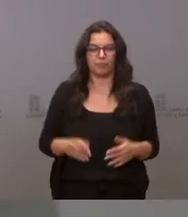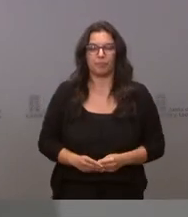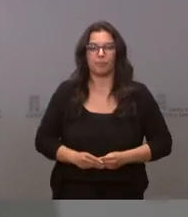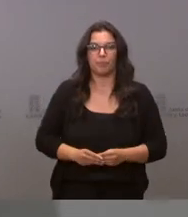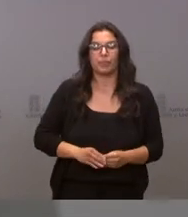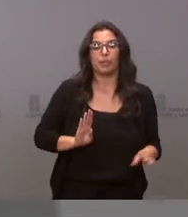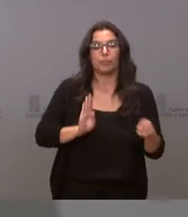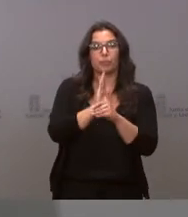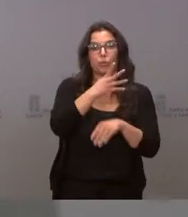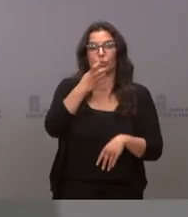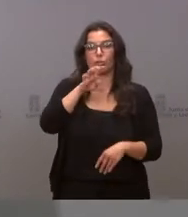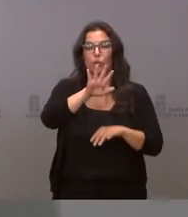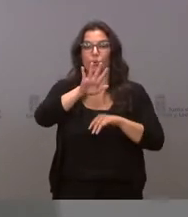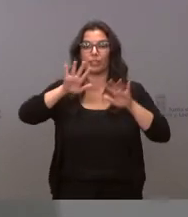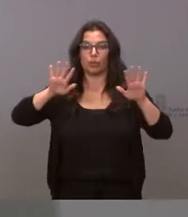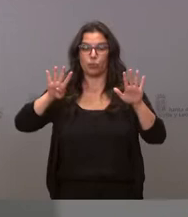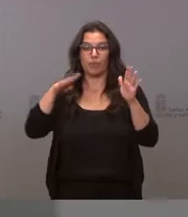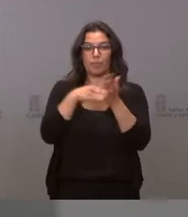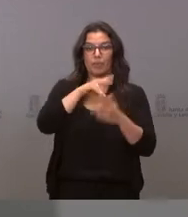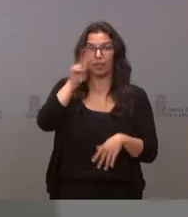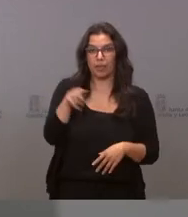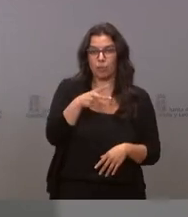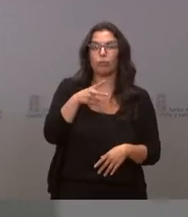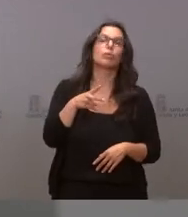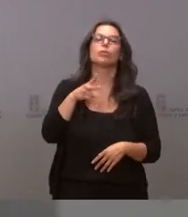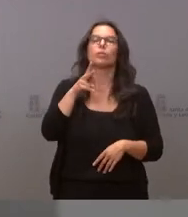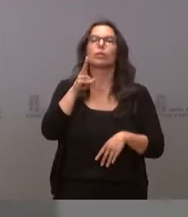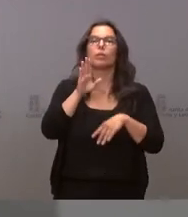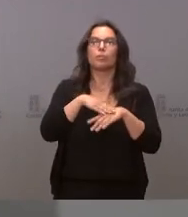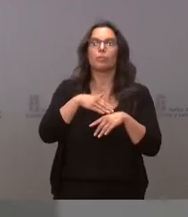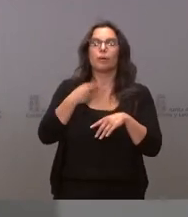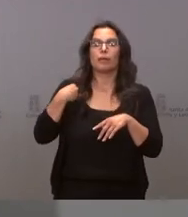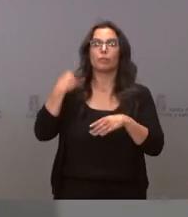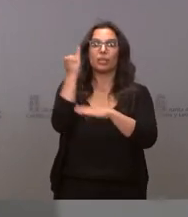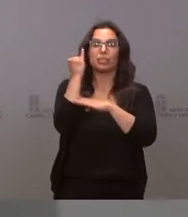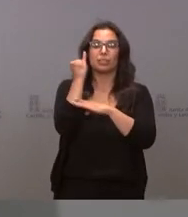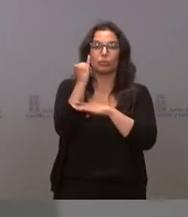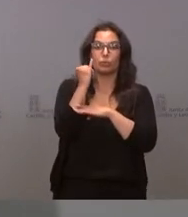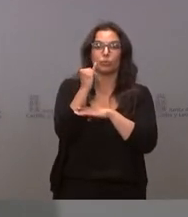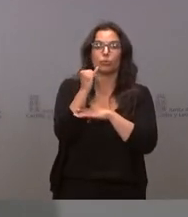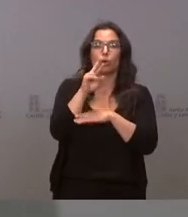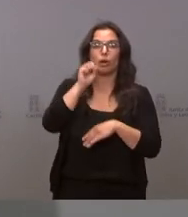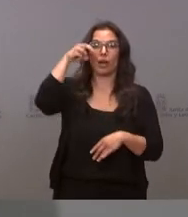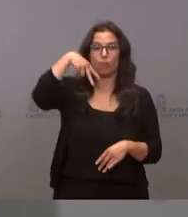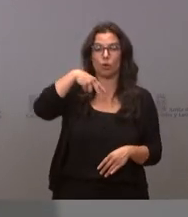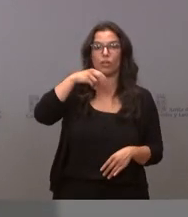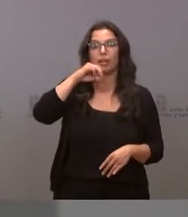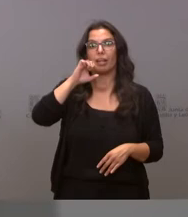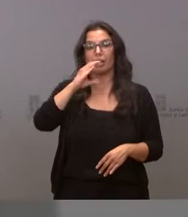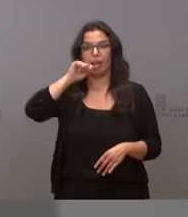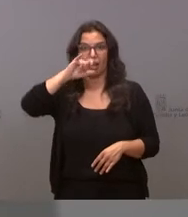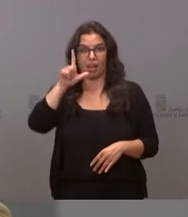otros 459.000 euros para mejorar la envolvente del Instituto de Educación Secundaria Ramón y Cajal de Valladolid.